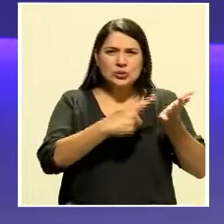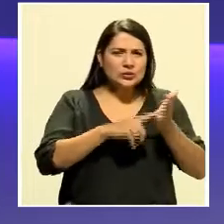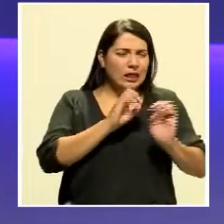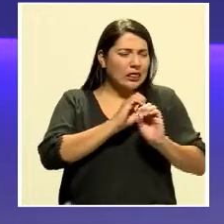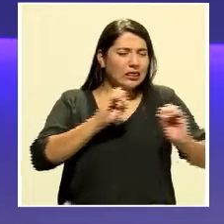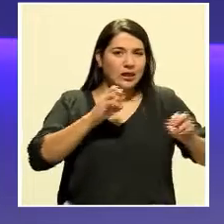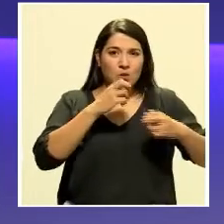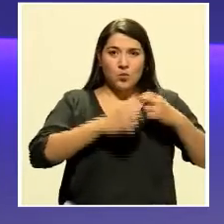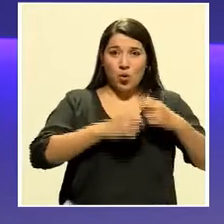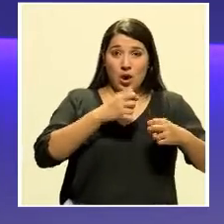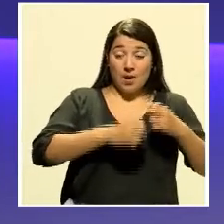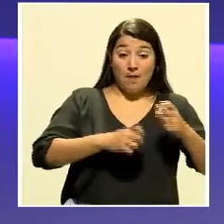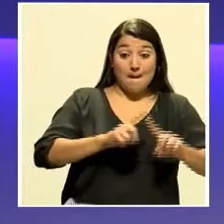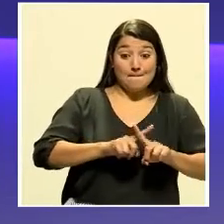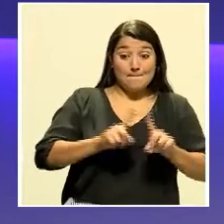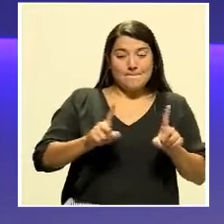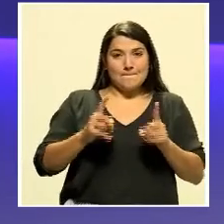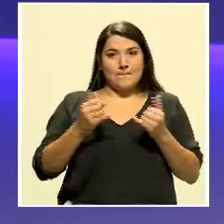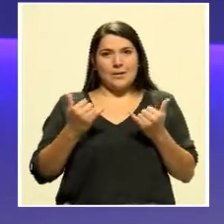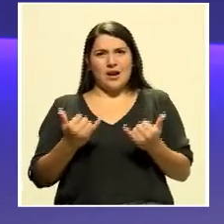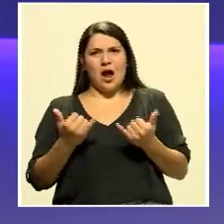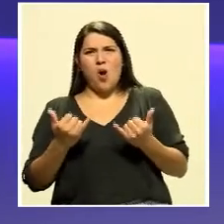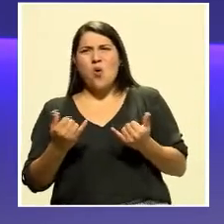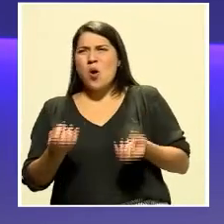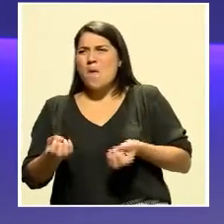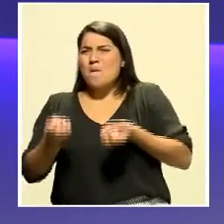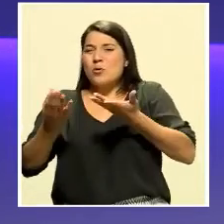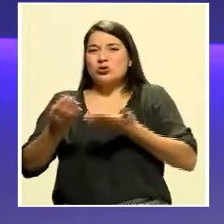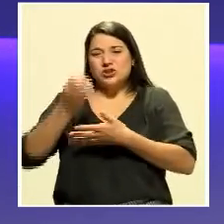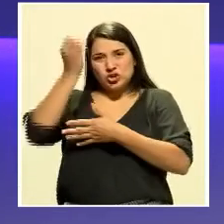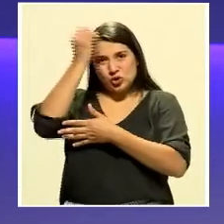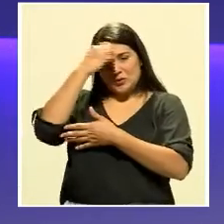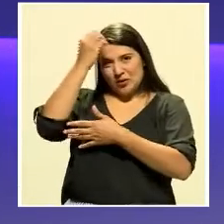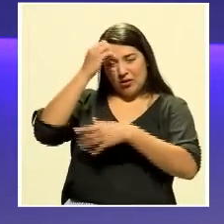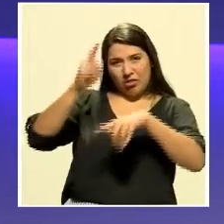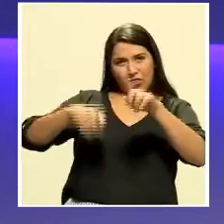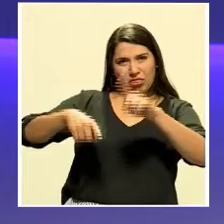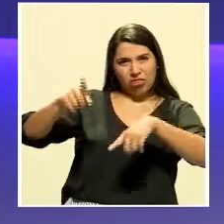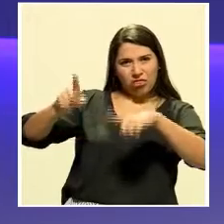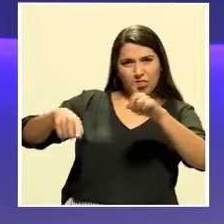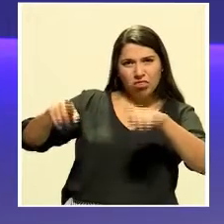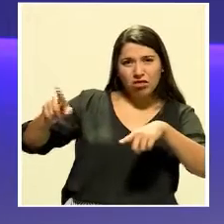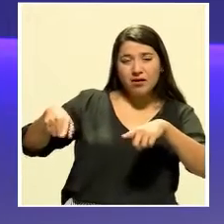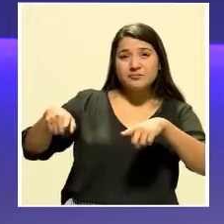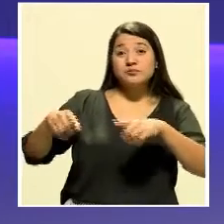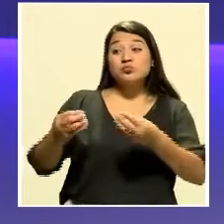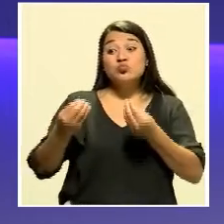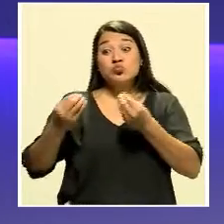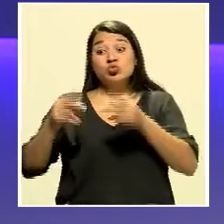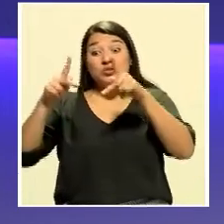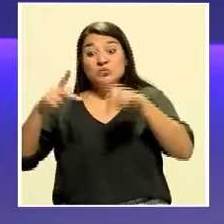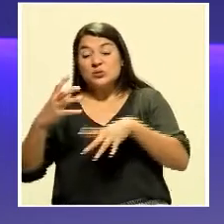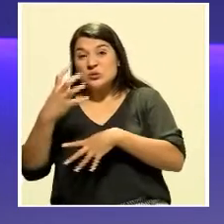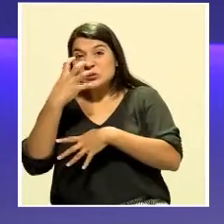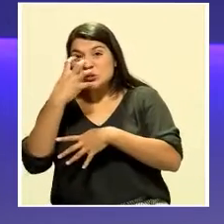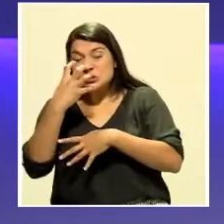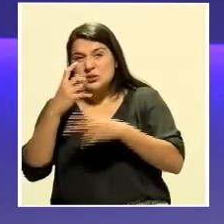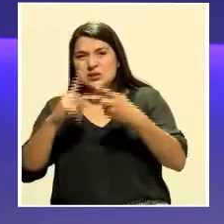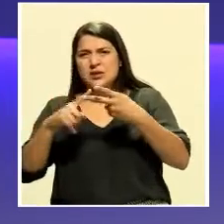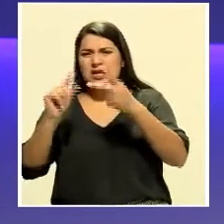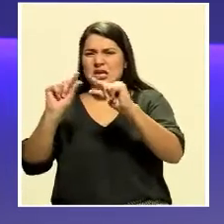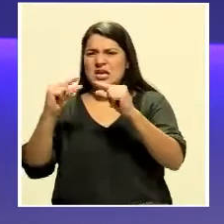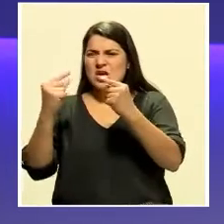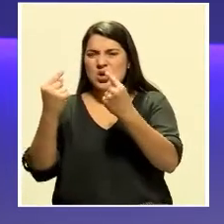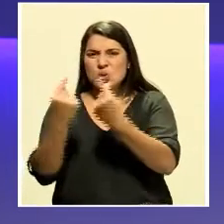hasta un presente de opiniones divididas con gente muy molesta y grupos